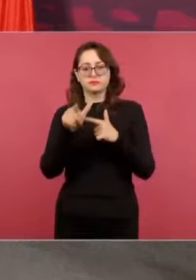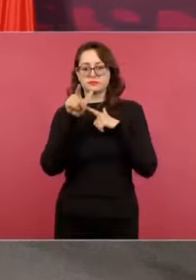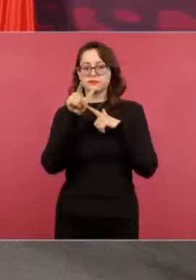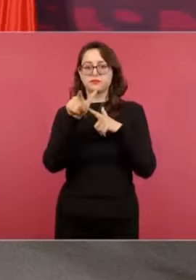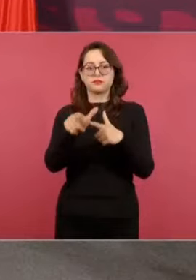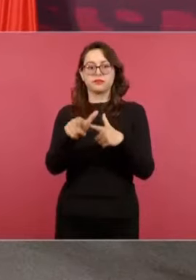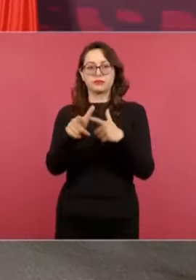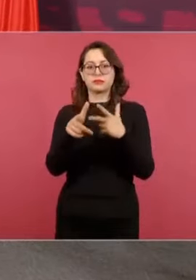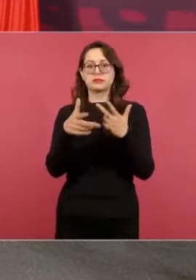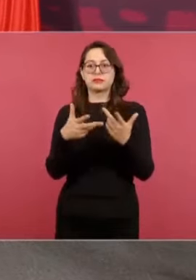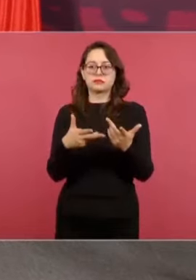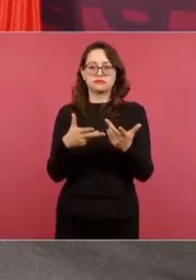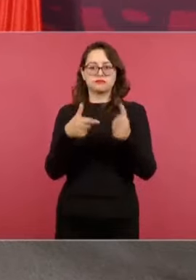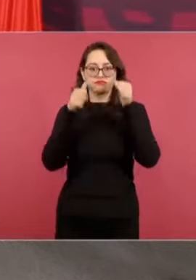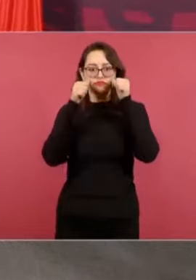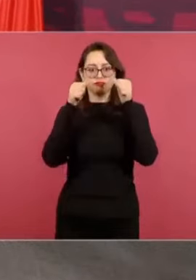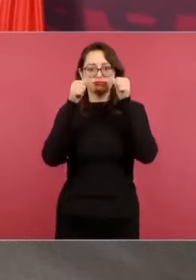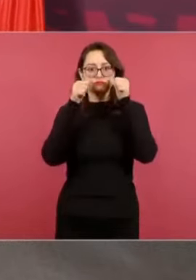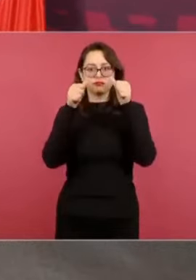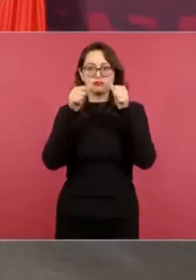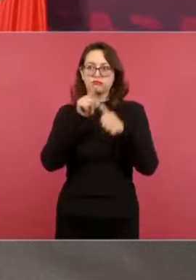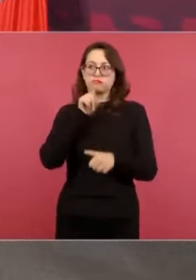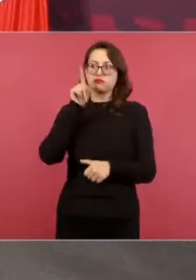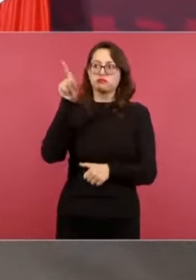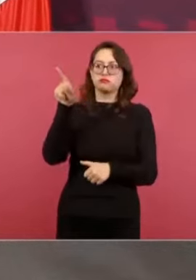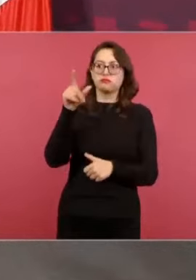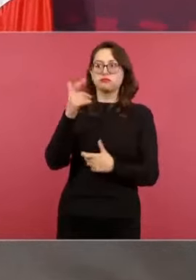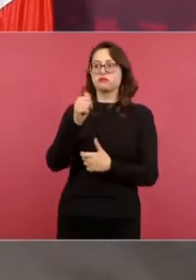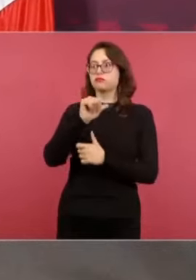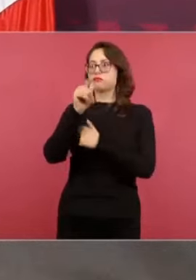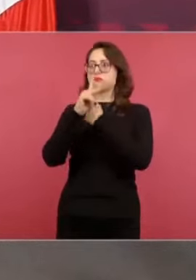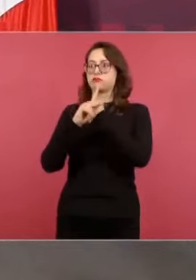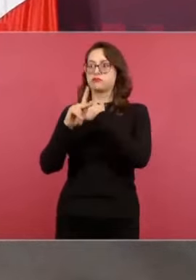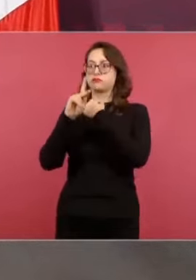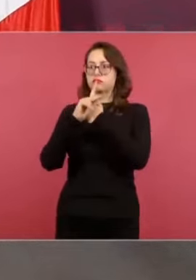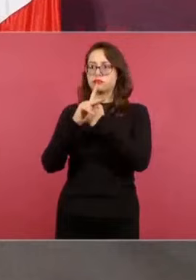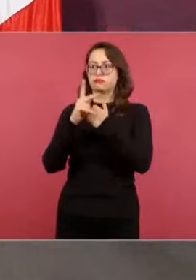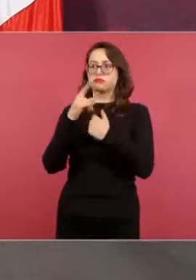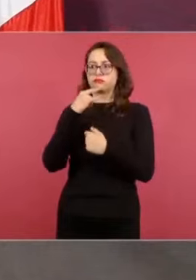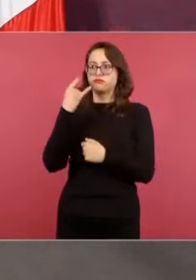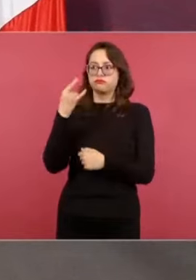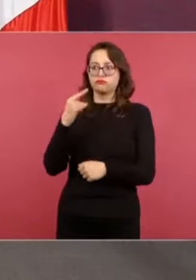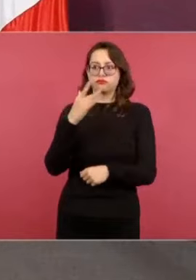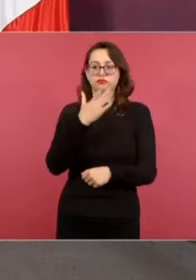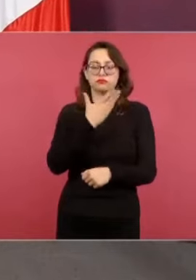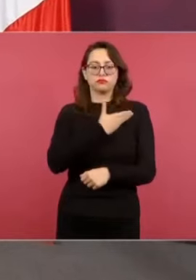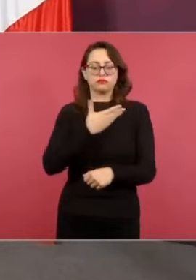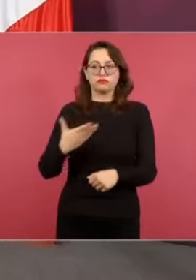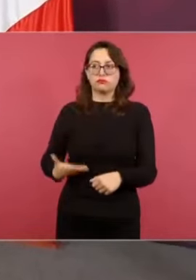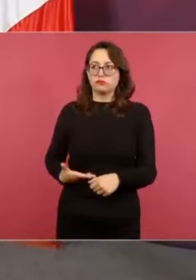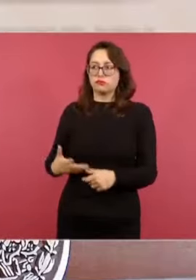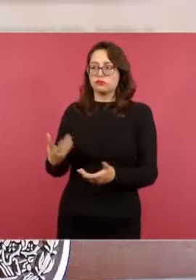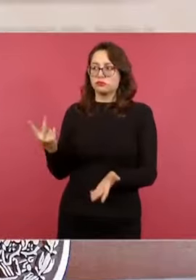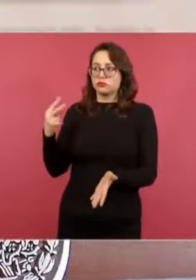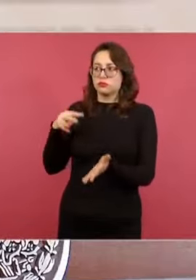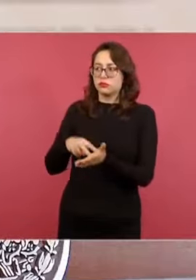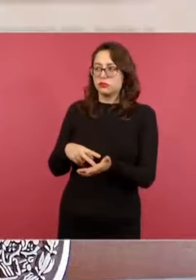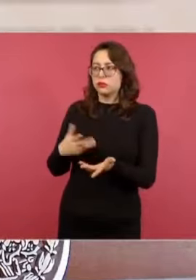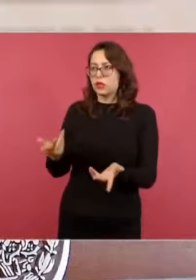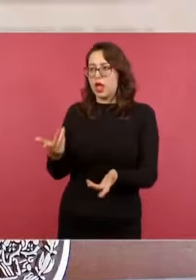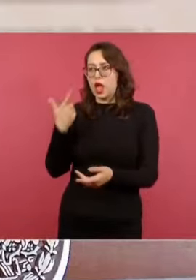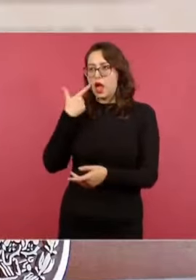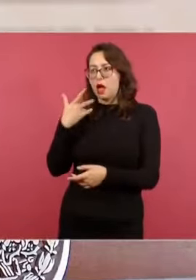actividades que realice el presidente López Obrador hoy en Chile, este 11 de